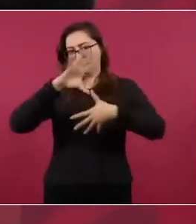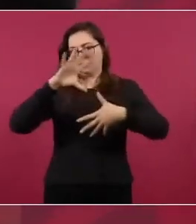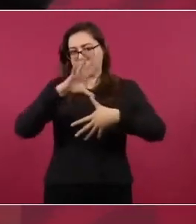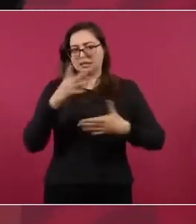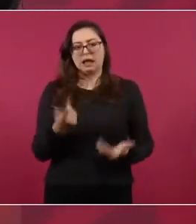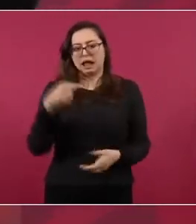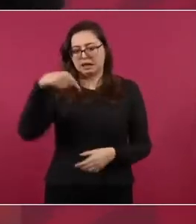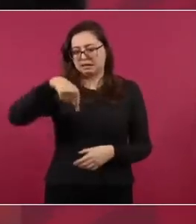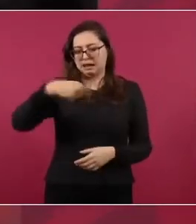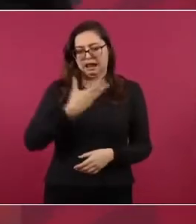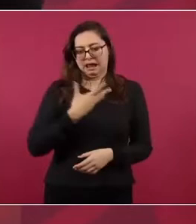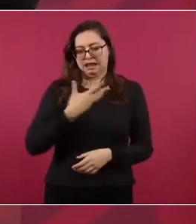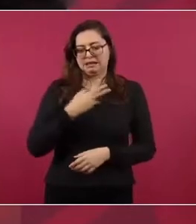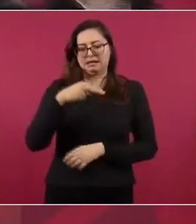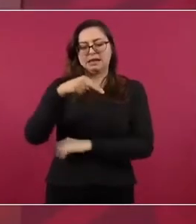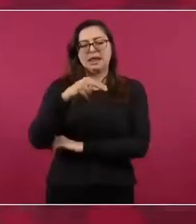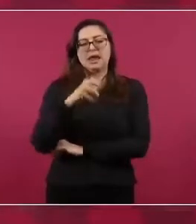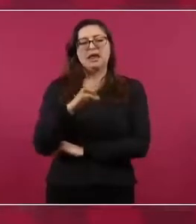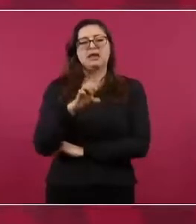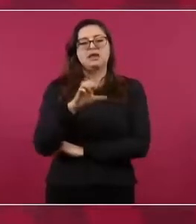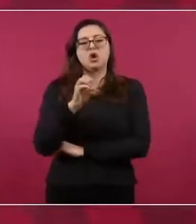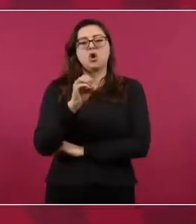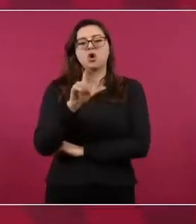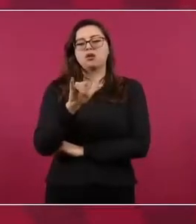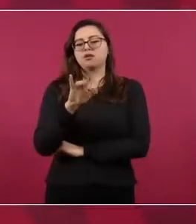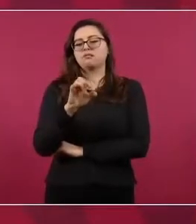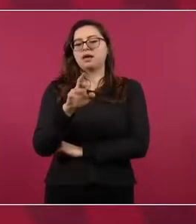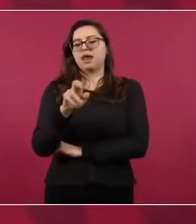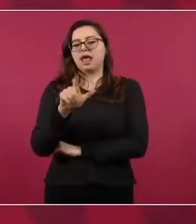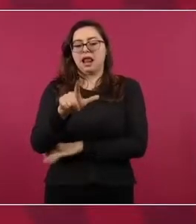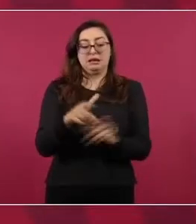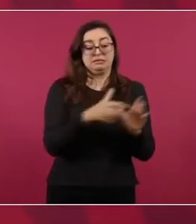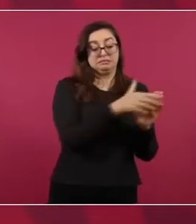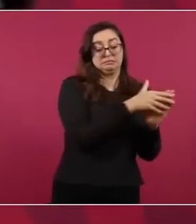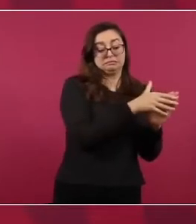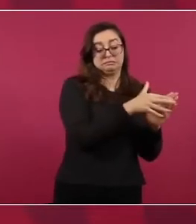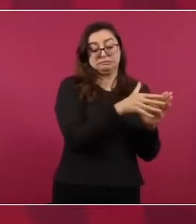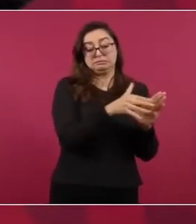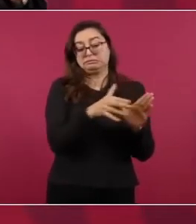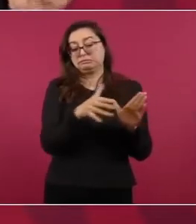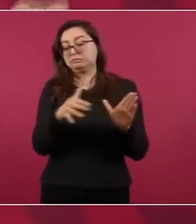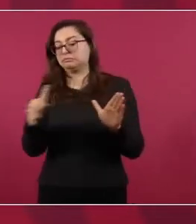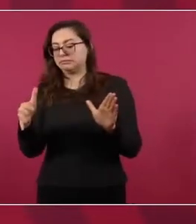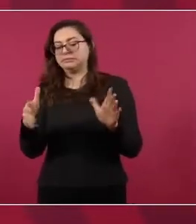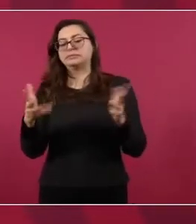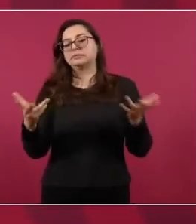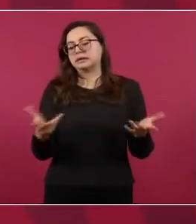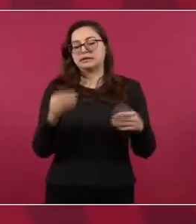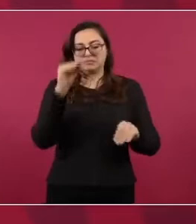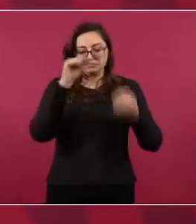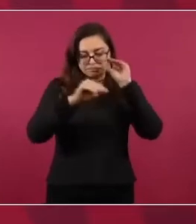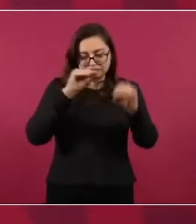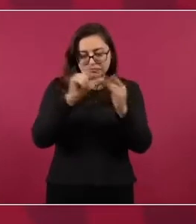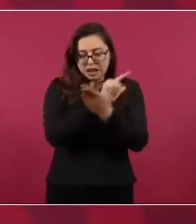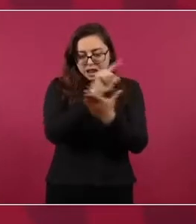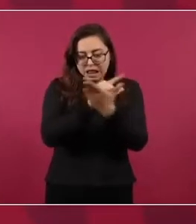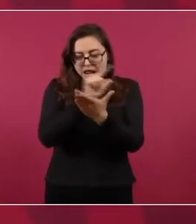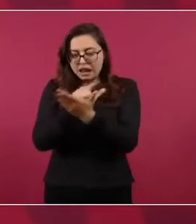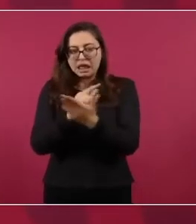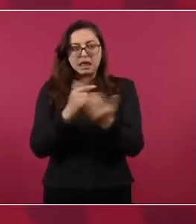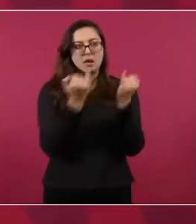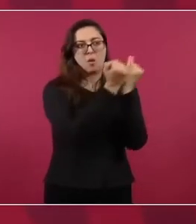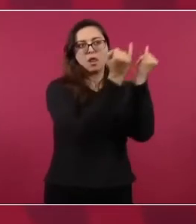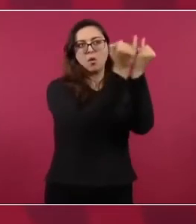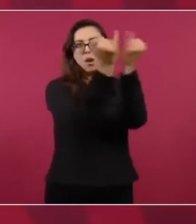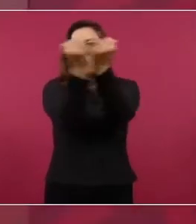Latina y en el mundo, todo para tener control. Un